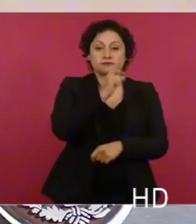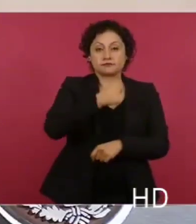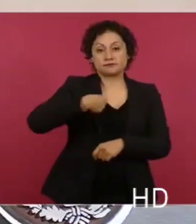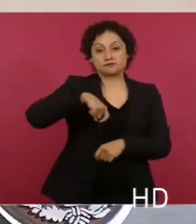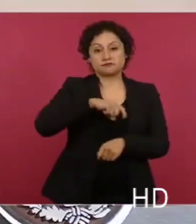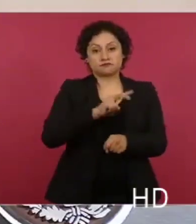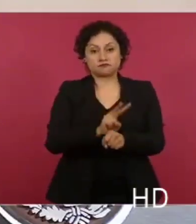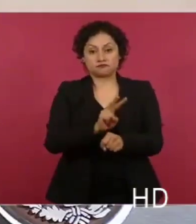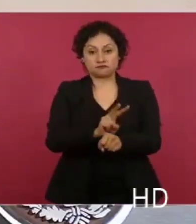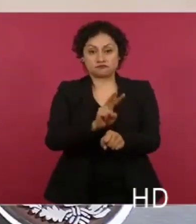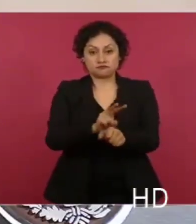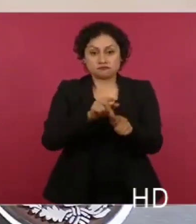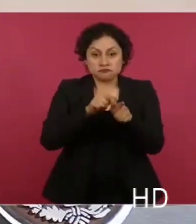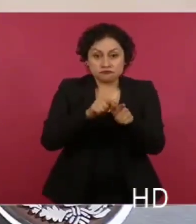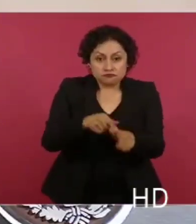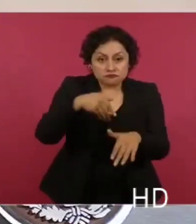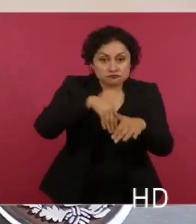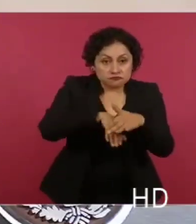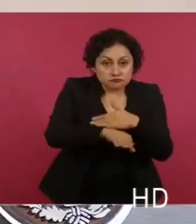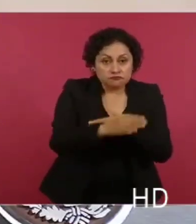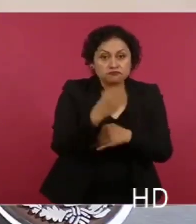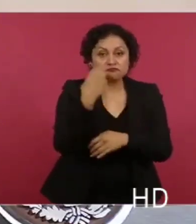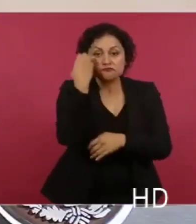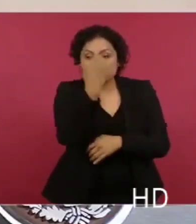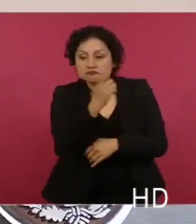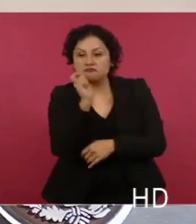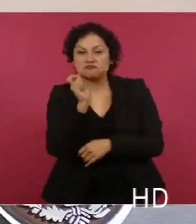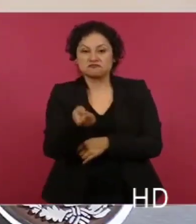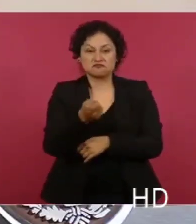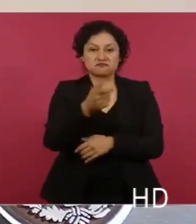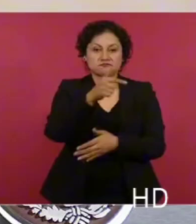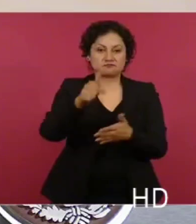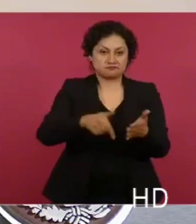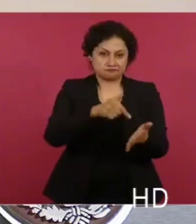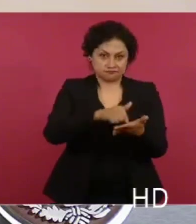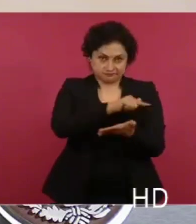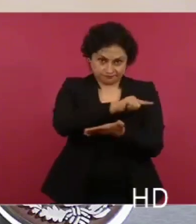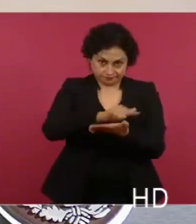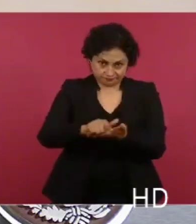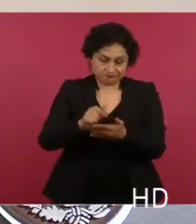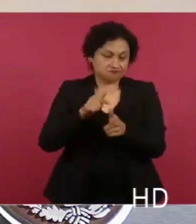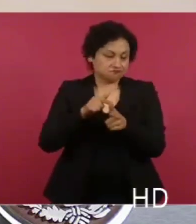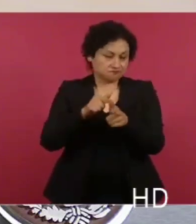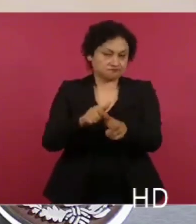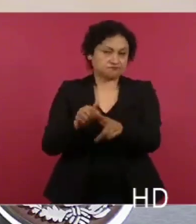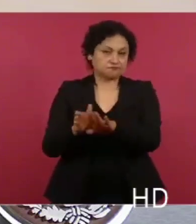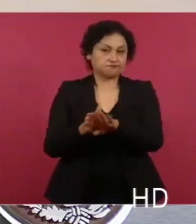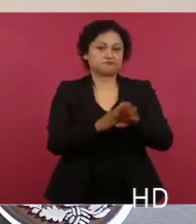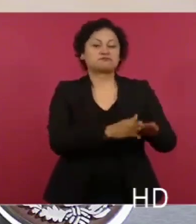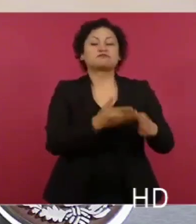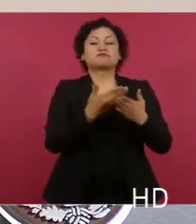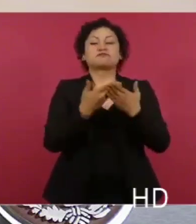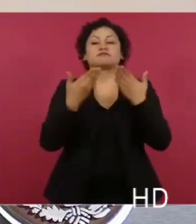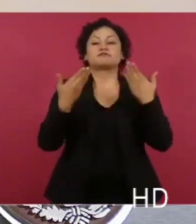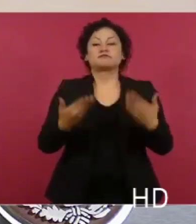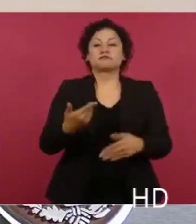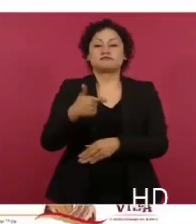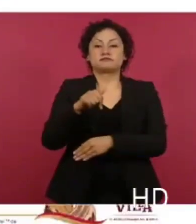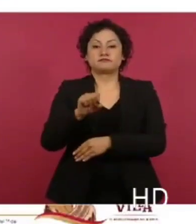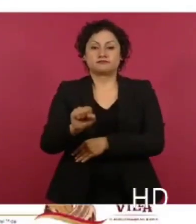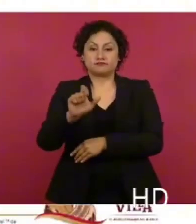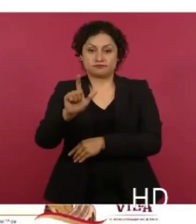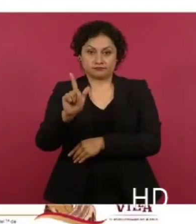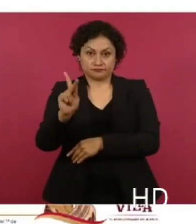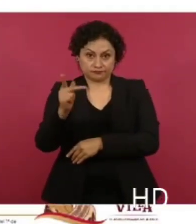servicios de aseo en las estaciones de manera constante. Ahora pasamos al gas LP. En el caso del gas